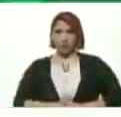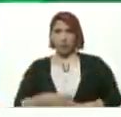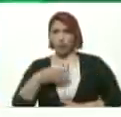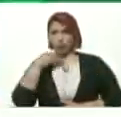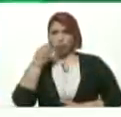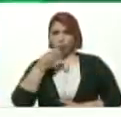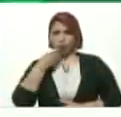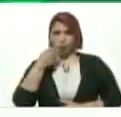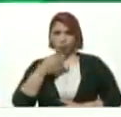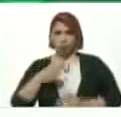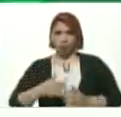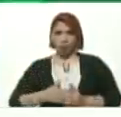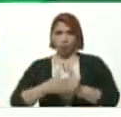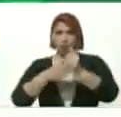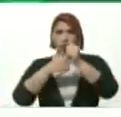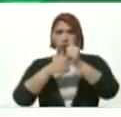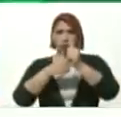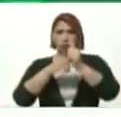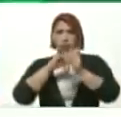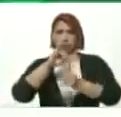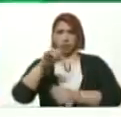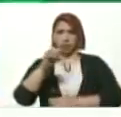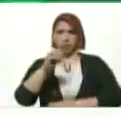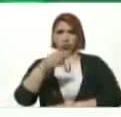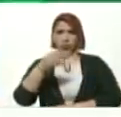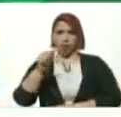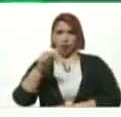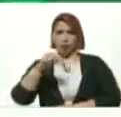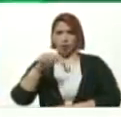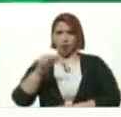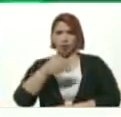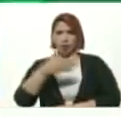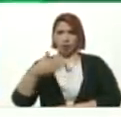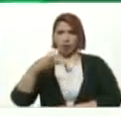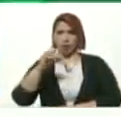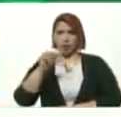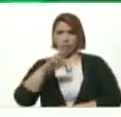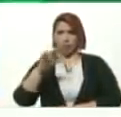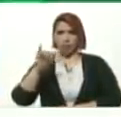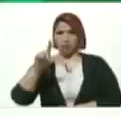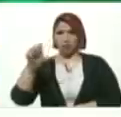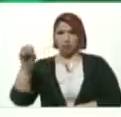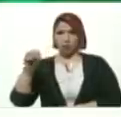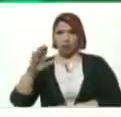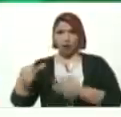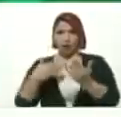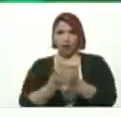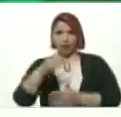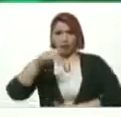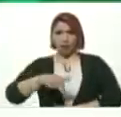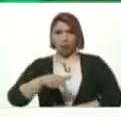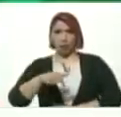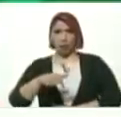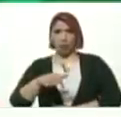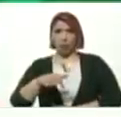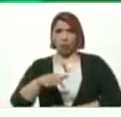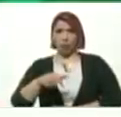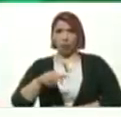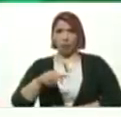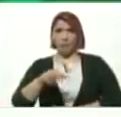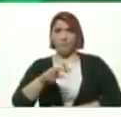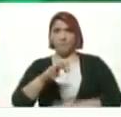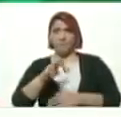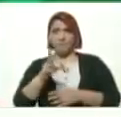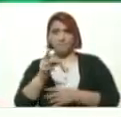joven Lidereza Johanna Carrillo Que hasta hoy Venía siendo Viceministra De Vivienda Y Hábitat